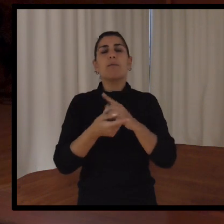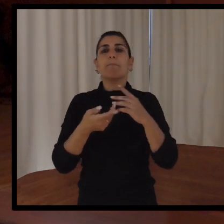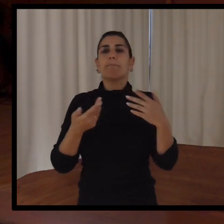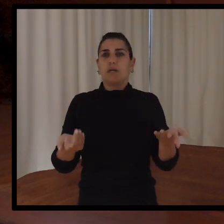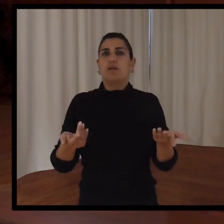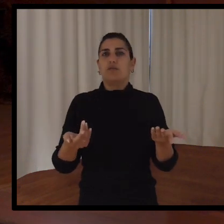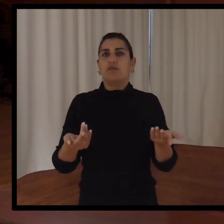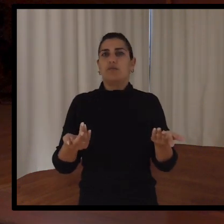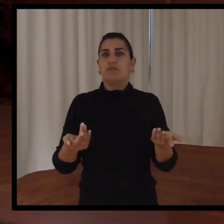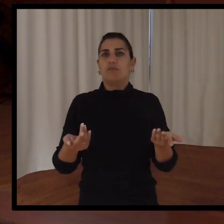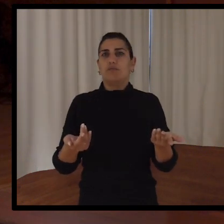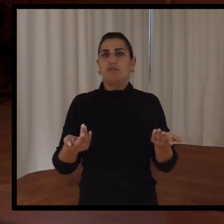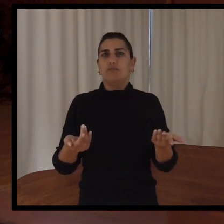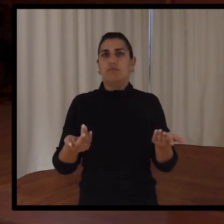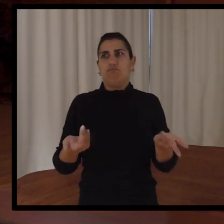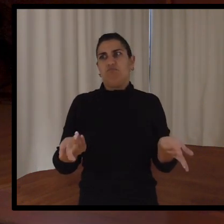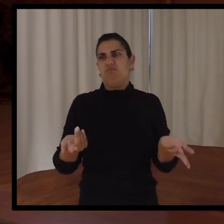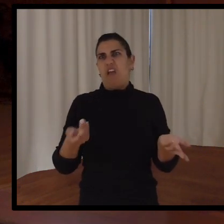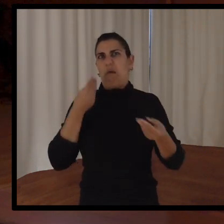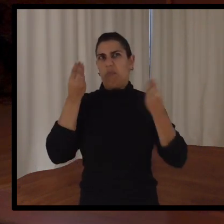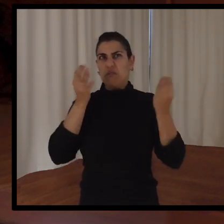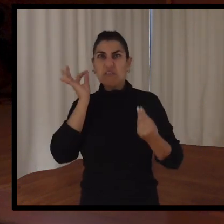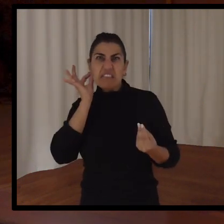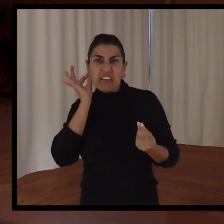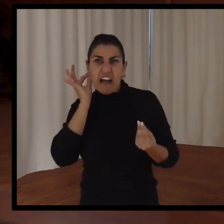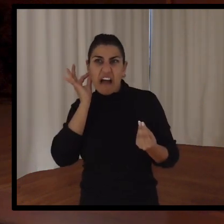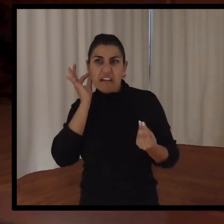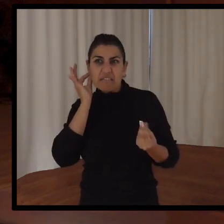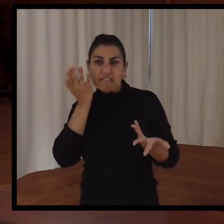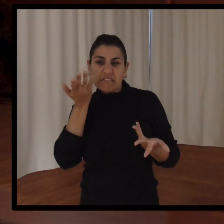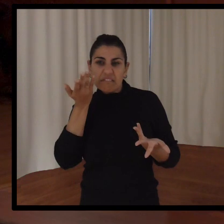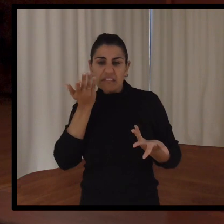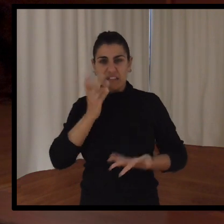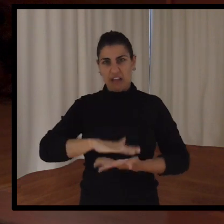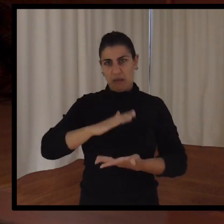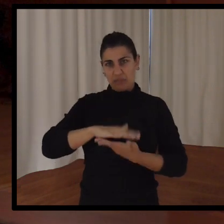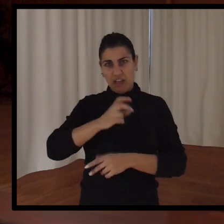Pero no me creo que no hayan chicas con diversidad funcional que no les apetezca jugar al fútbol.